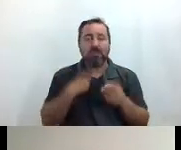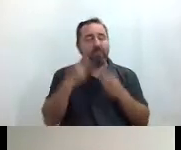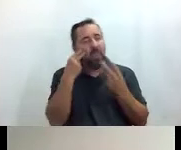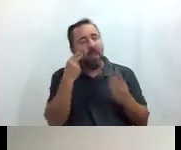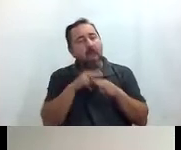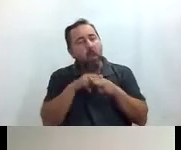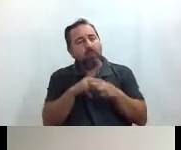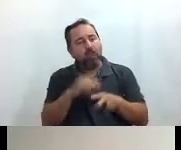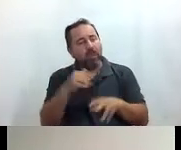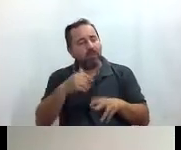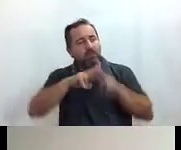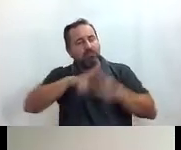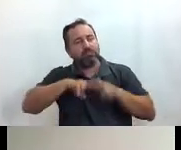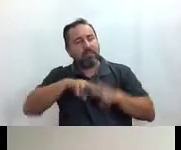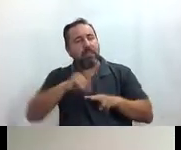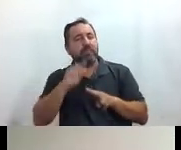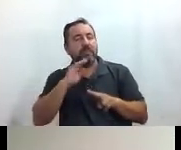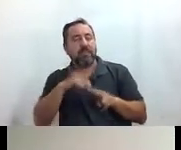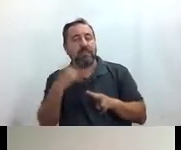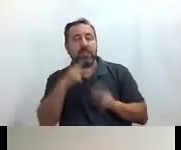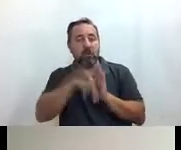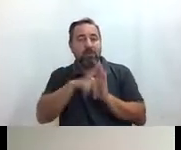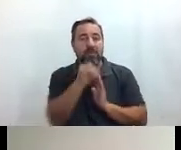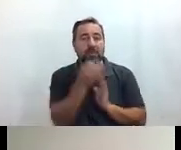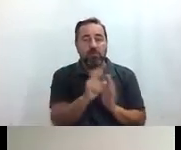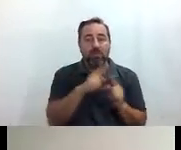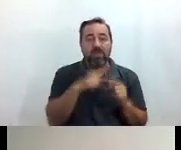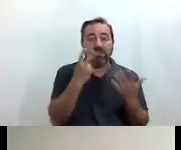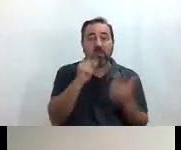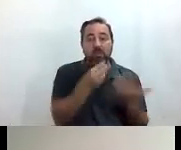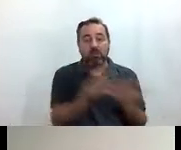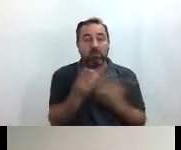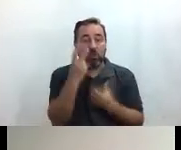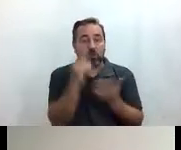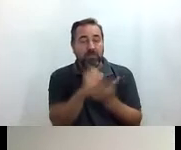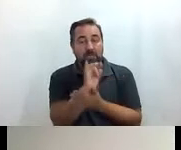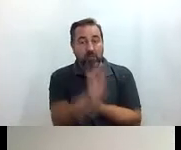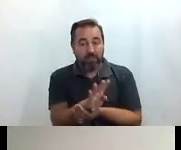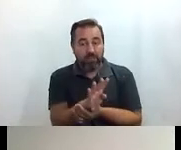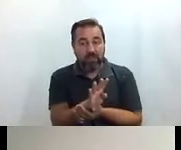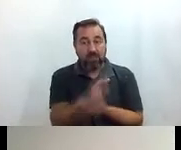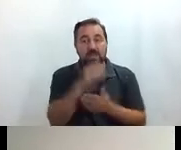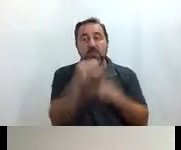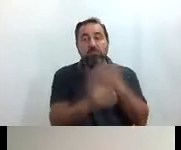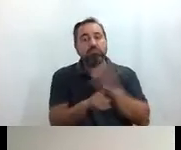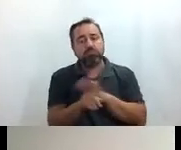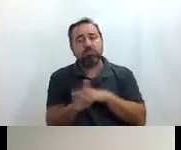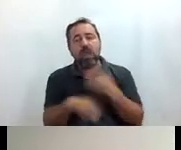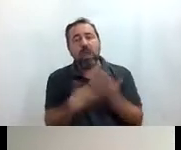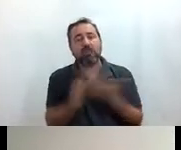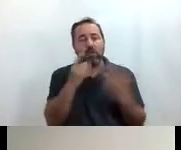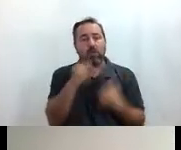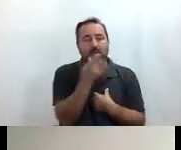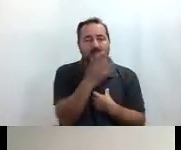externas de la normativa ISO hemos pasado de un 7,88 que tuvimos en 2014 y progresivamente hemos llegado al 9